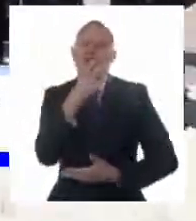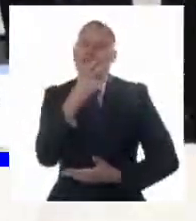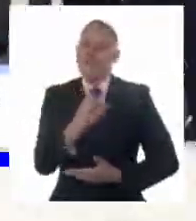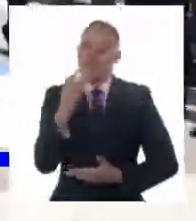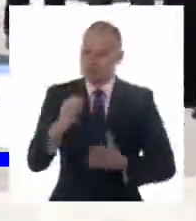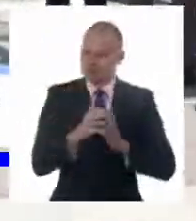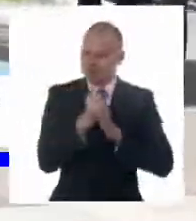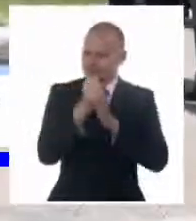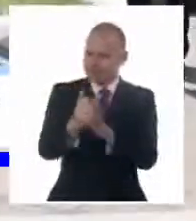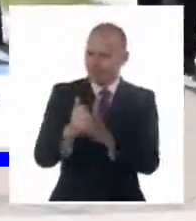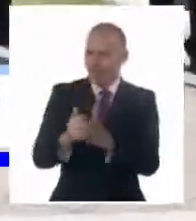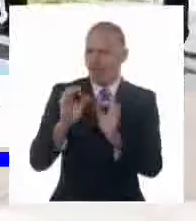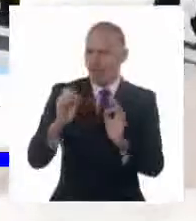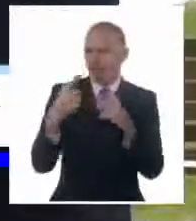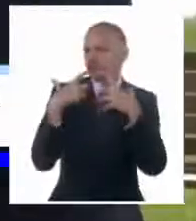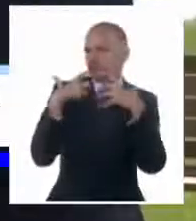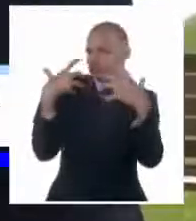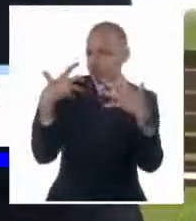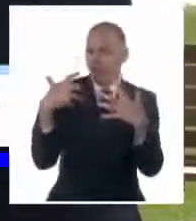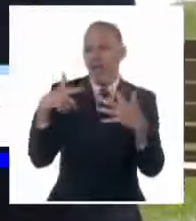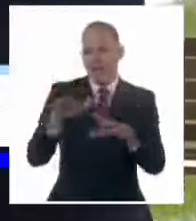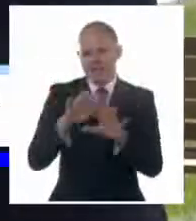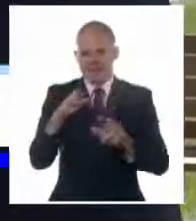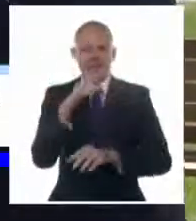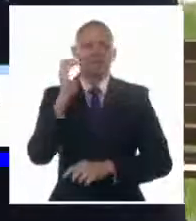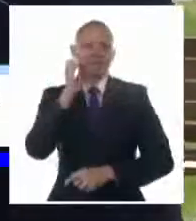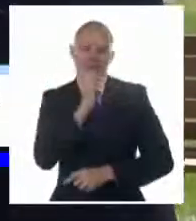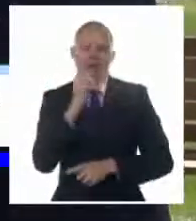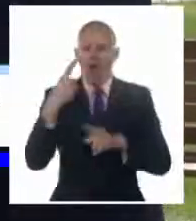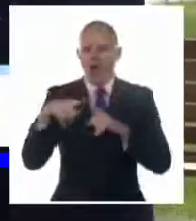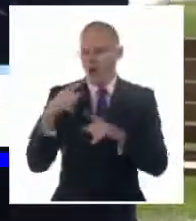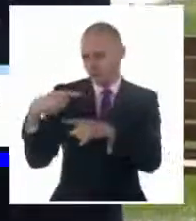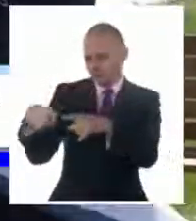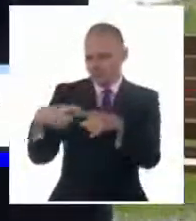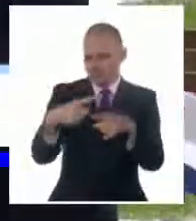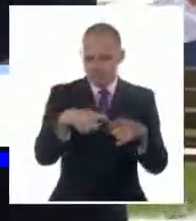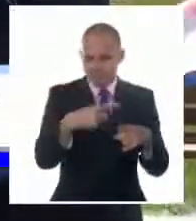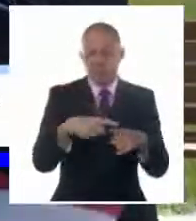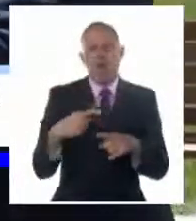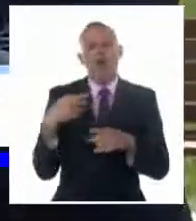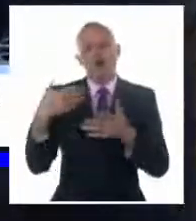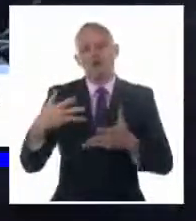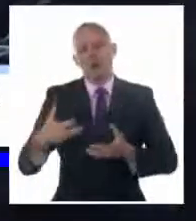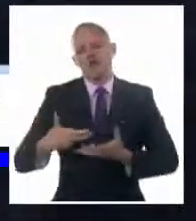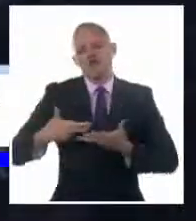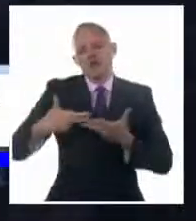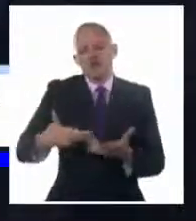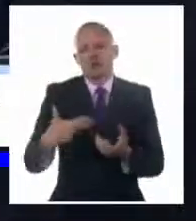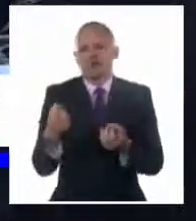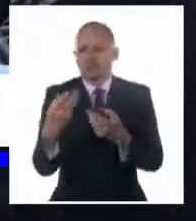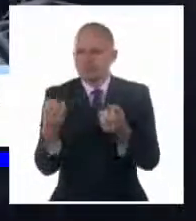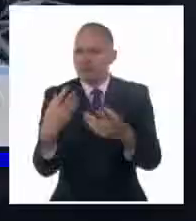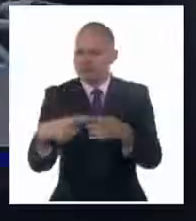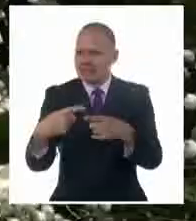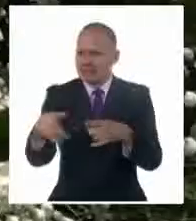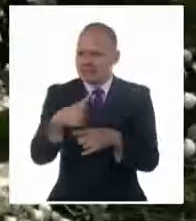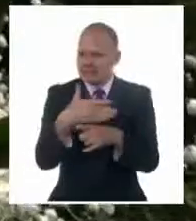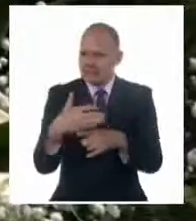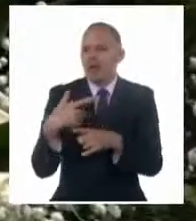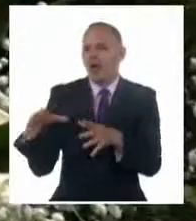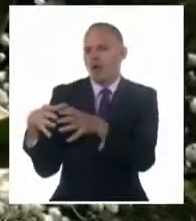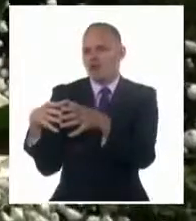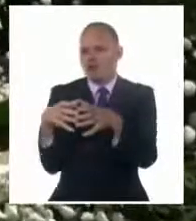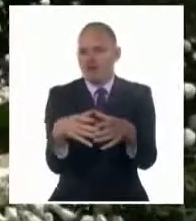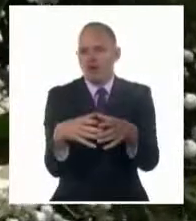Fidel Castro Ruz, rindieron tributo el miembro del buro político y primer ministro Manuel Marrero Cruz y la delegación cubana que lo